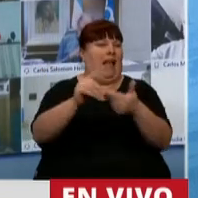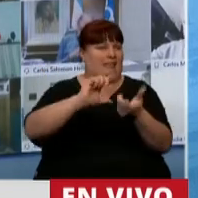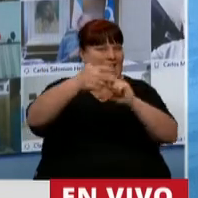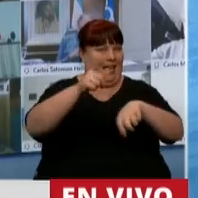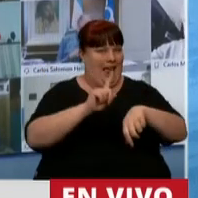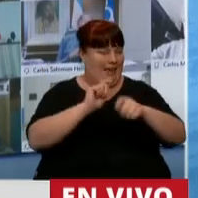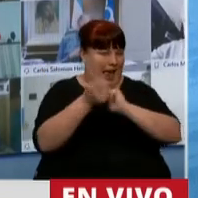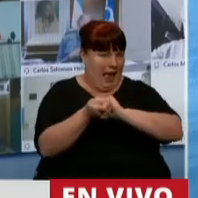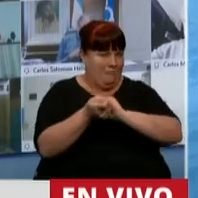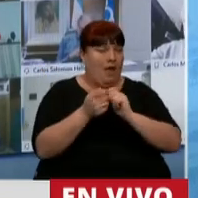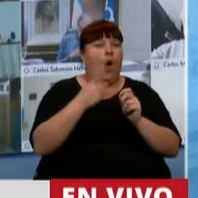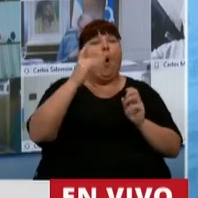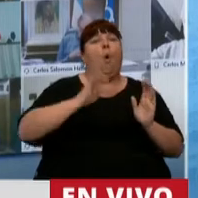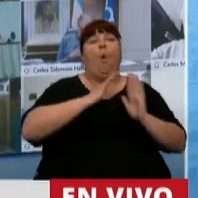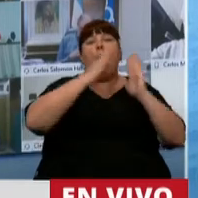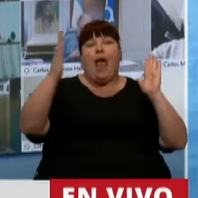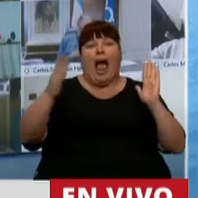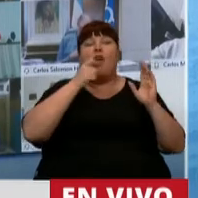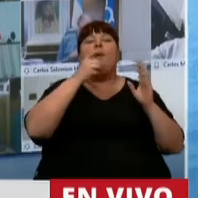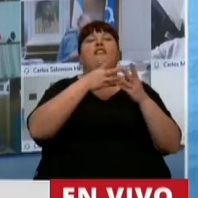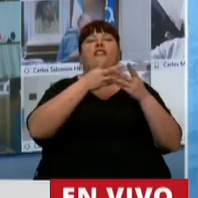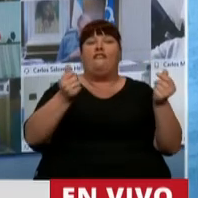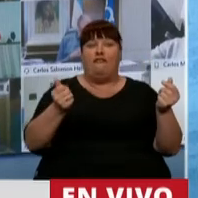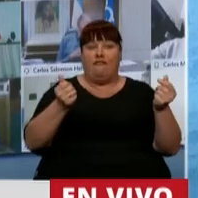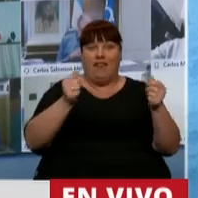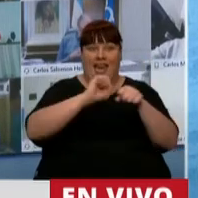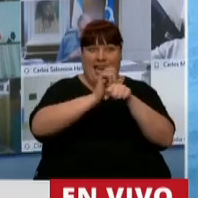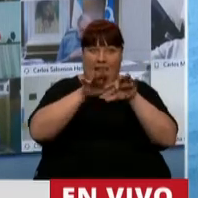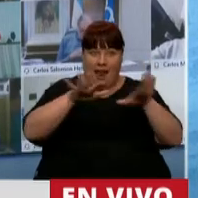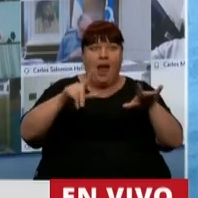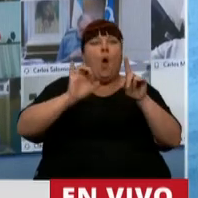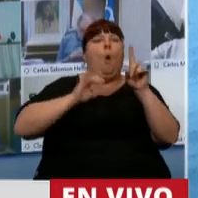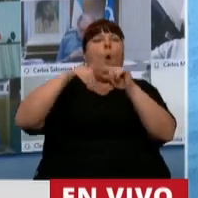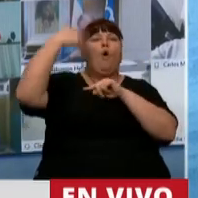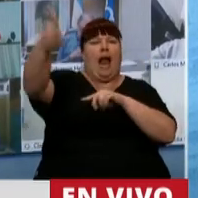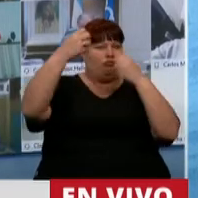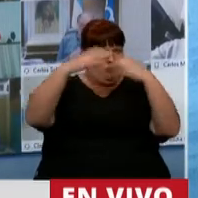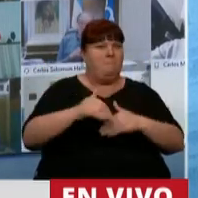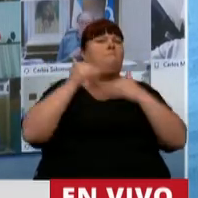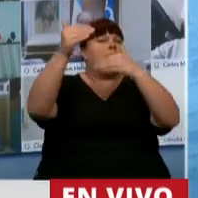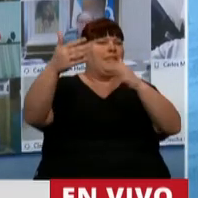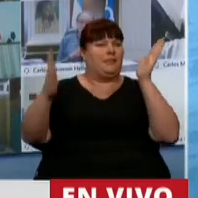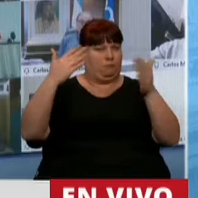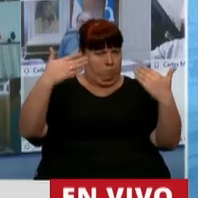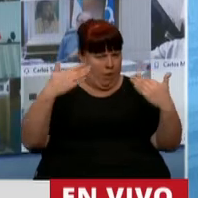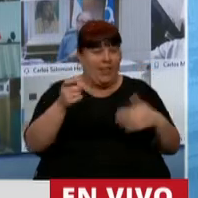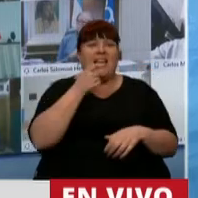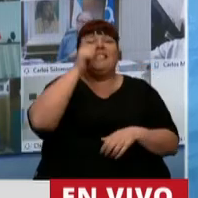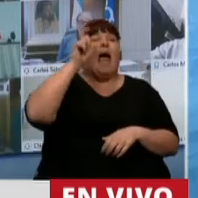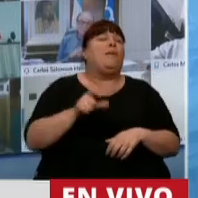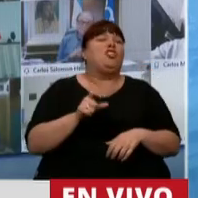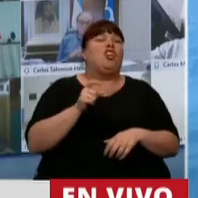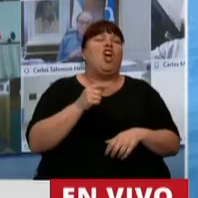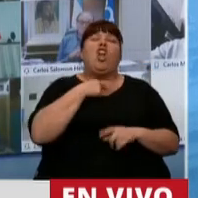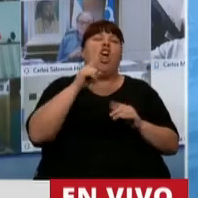en 12 meses posteriores al fin de la cuarentena si esa persona no